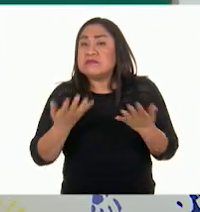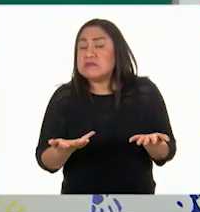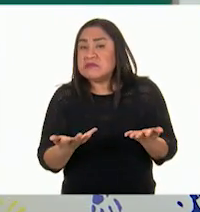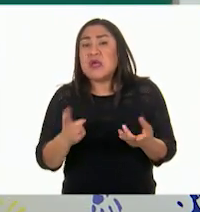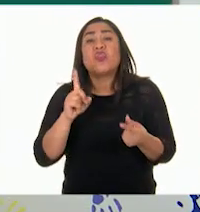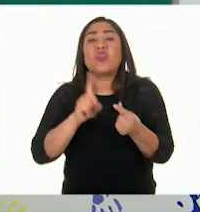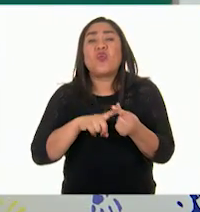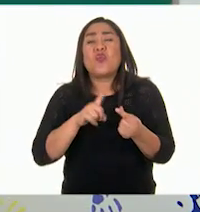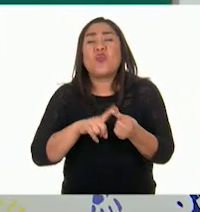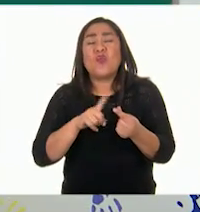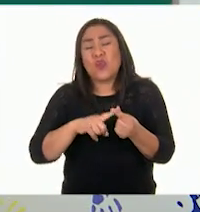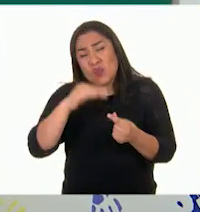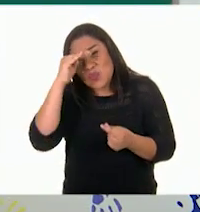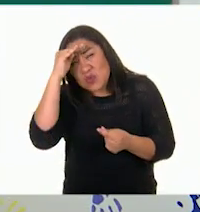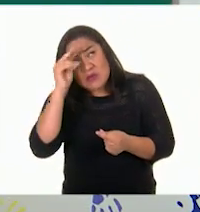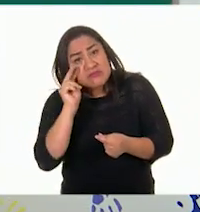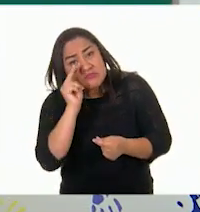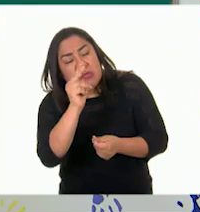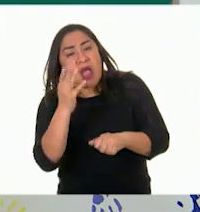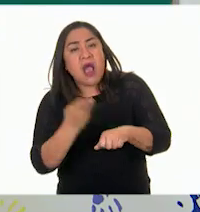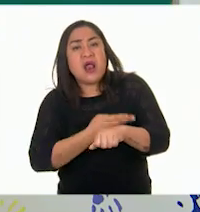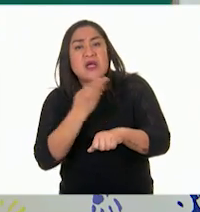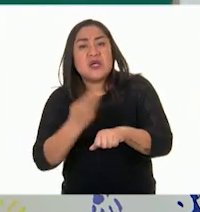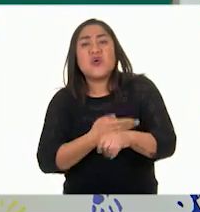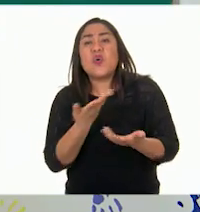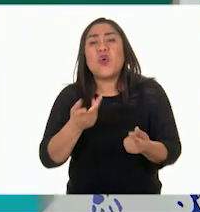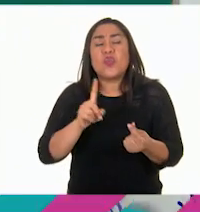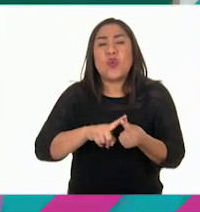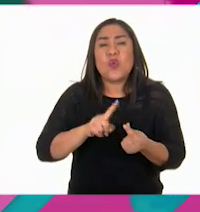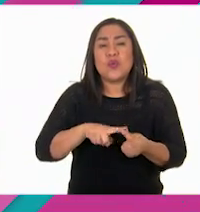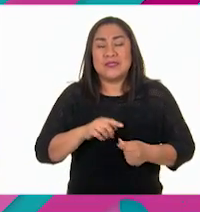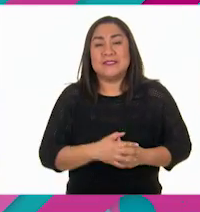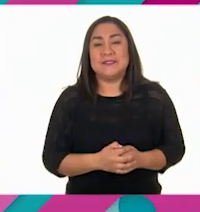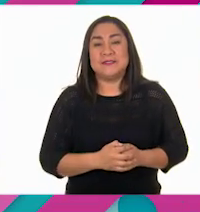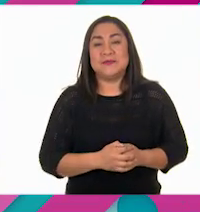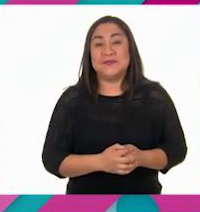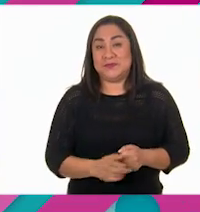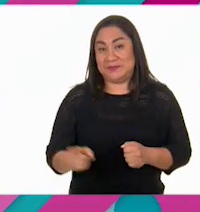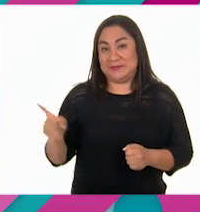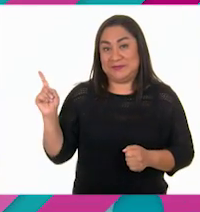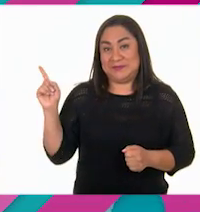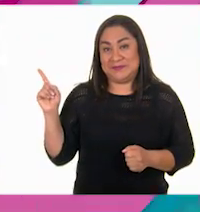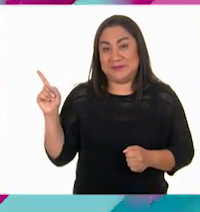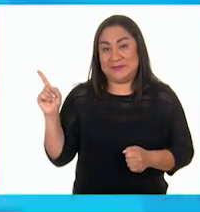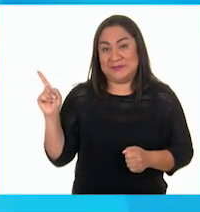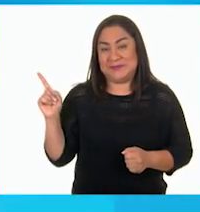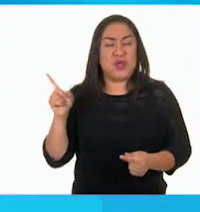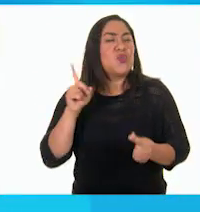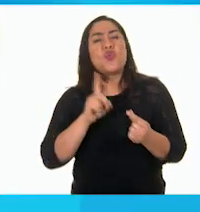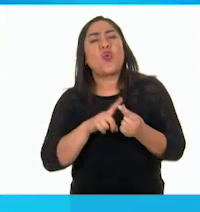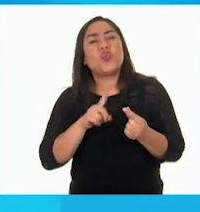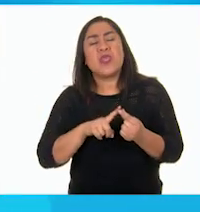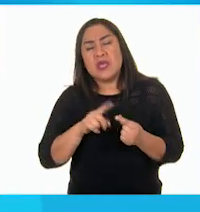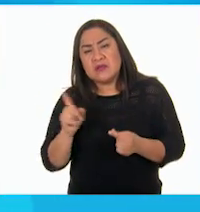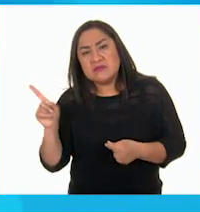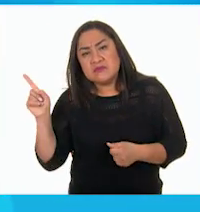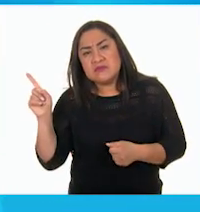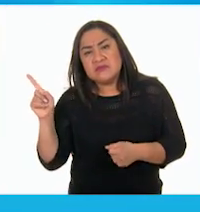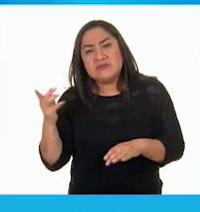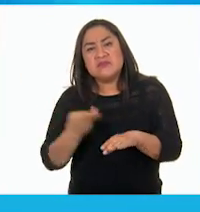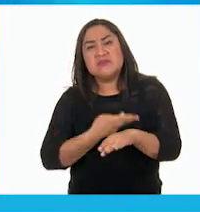dónde piensan que pueden estar esos calcetines? Allí en casa. ¿Dónde creen que los haya dejado?